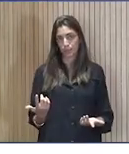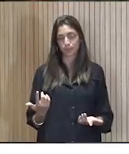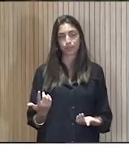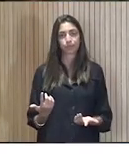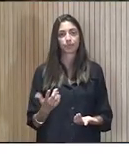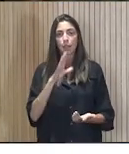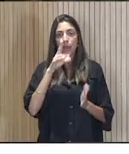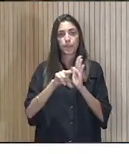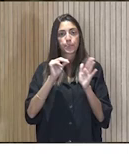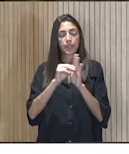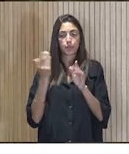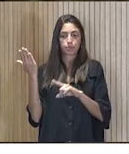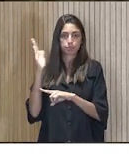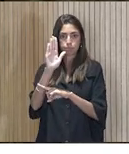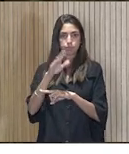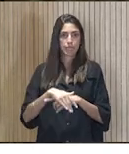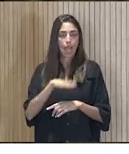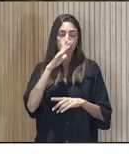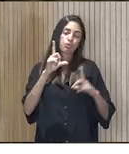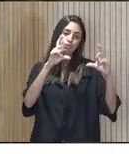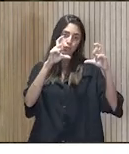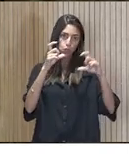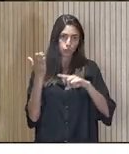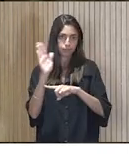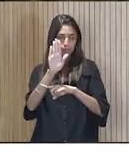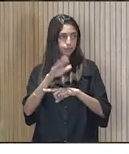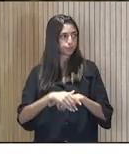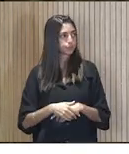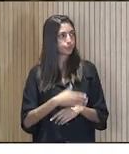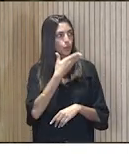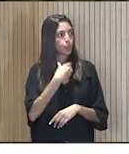Dentro vídeo, la foto, dentro la foto. Miren qué bonita.